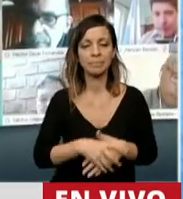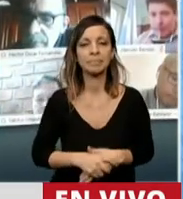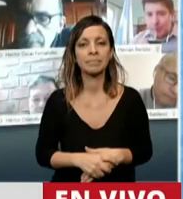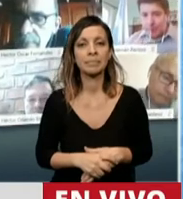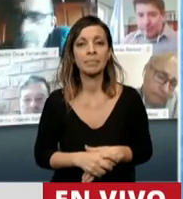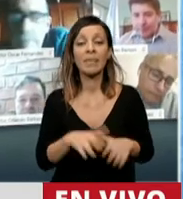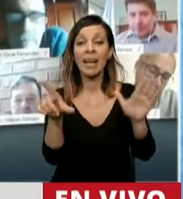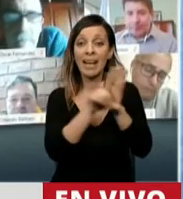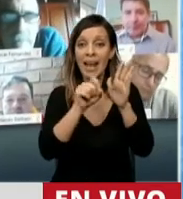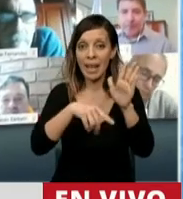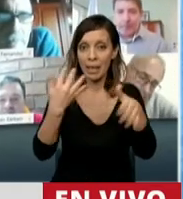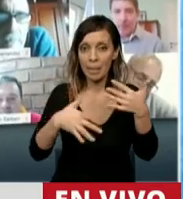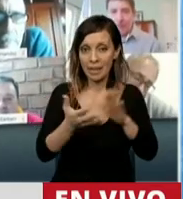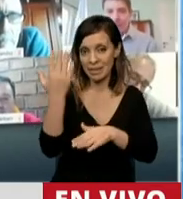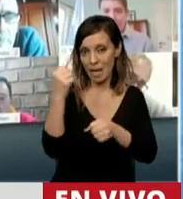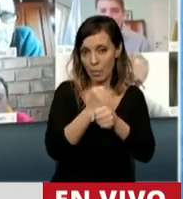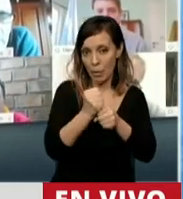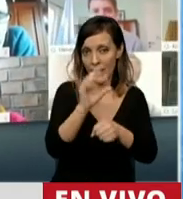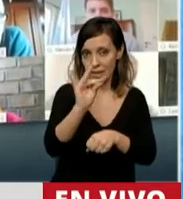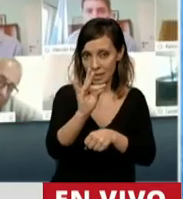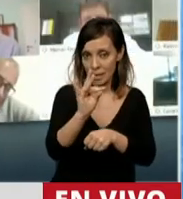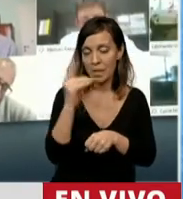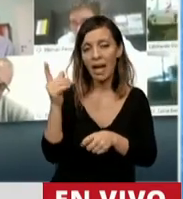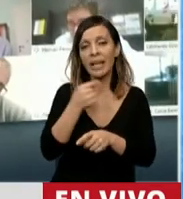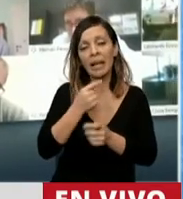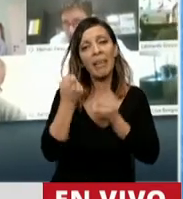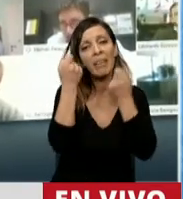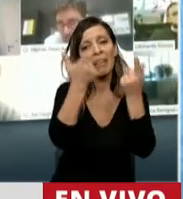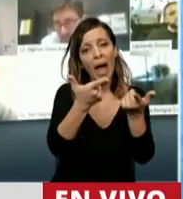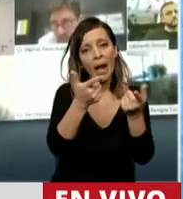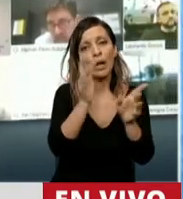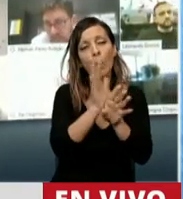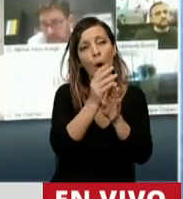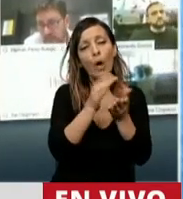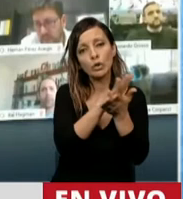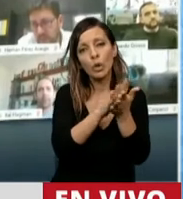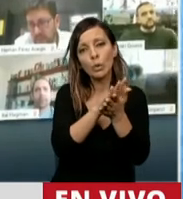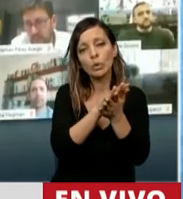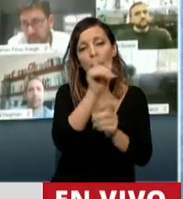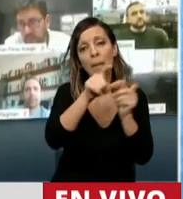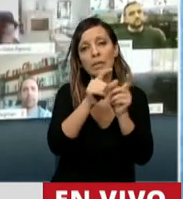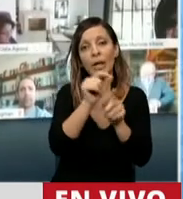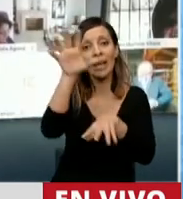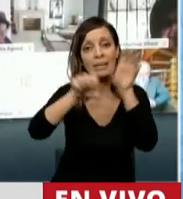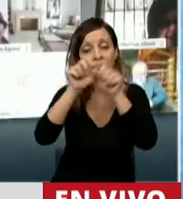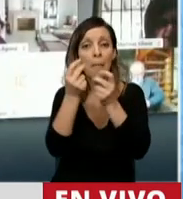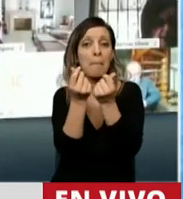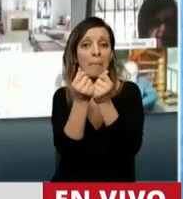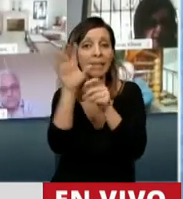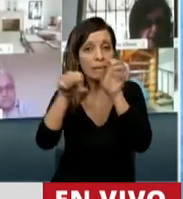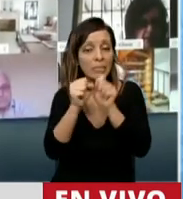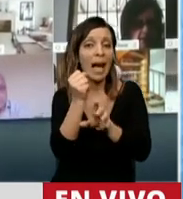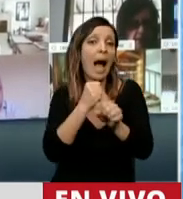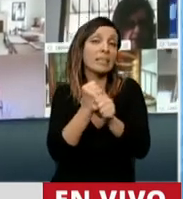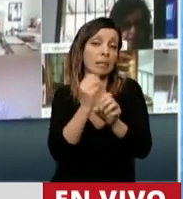emergencia de diciembre, pretendieron premiar a aquellos que repatriaran hasta un 5% de